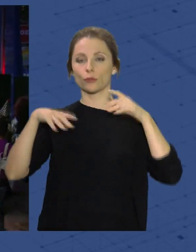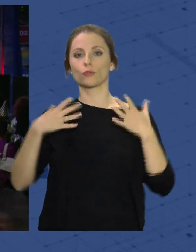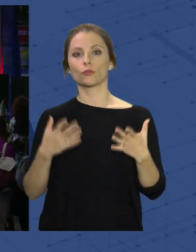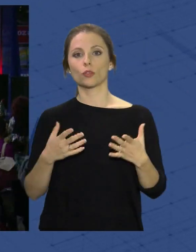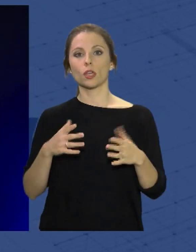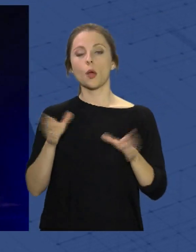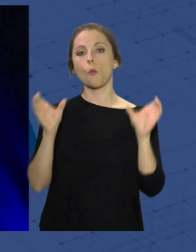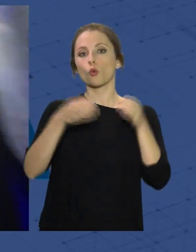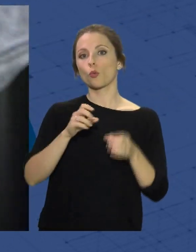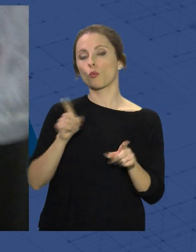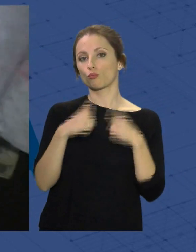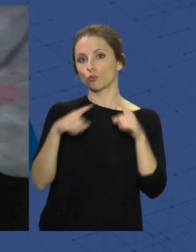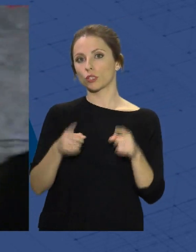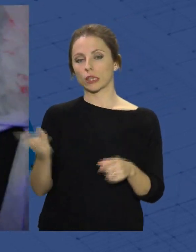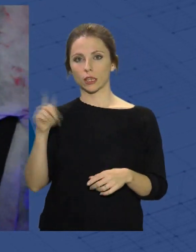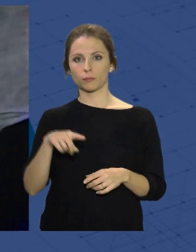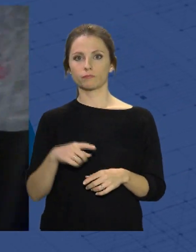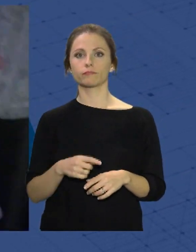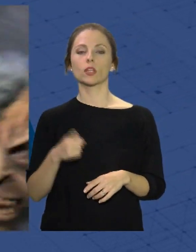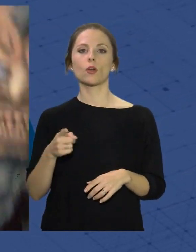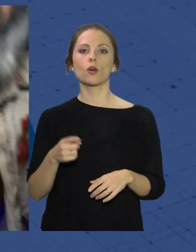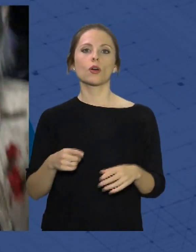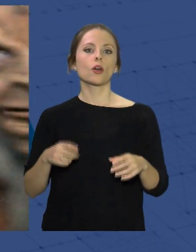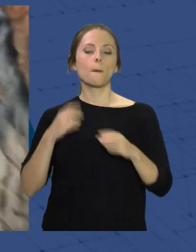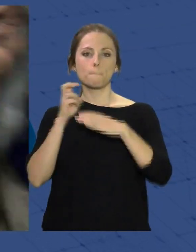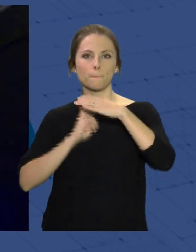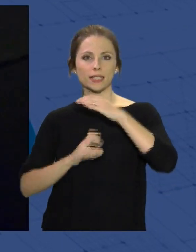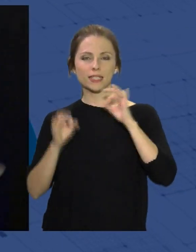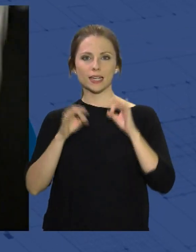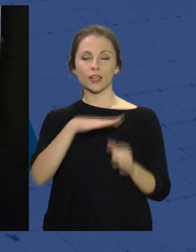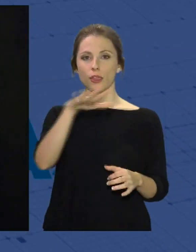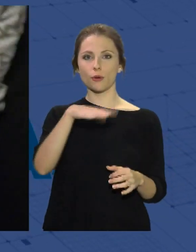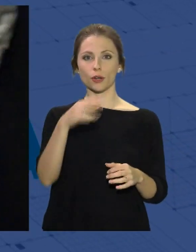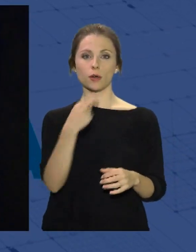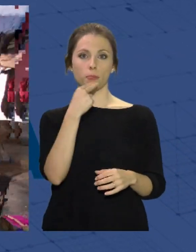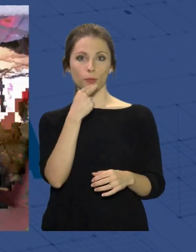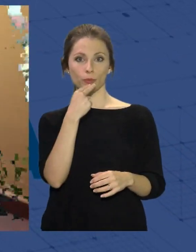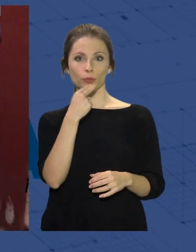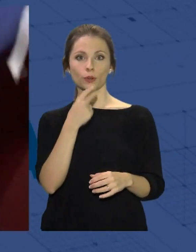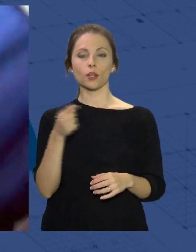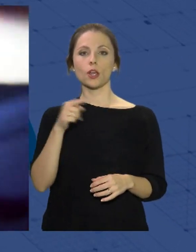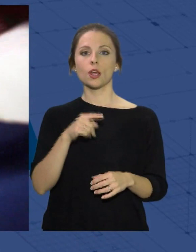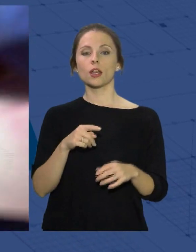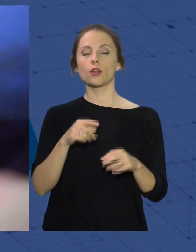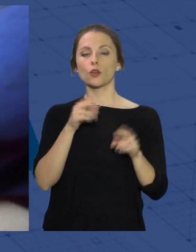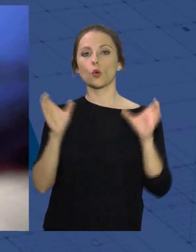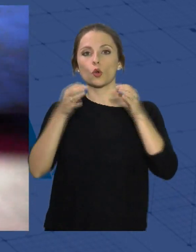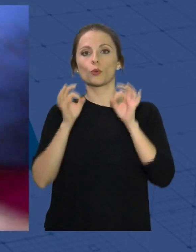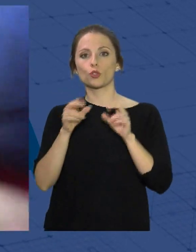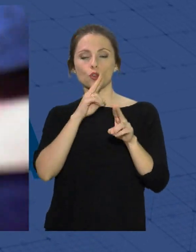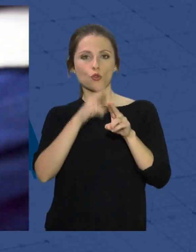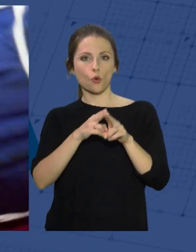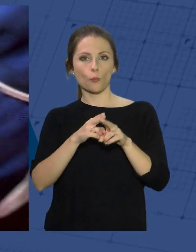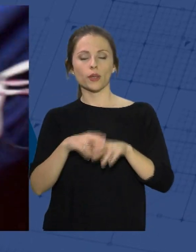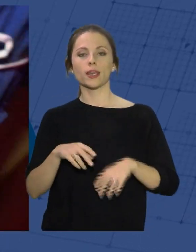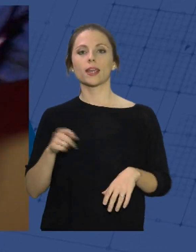particular música. Los amantes de los pasajes del terror disfrutaron en el Teatro Apolo gracias al grupo Norbas Erfus Teatro, que convirtió este